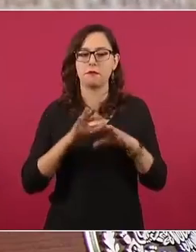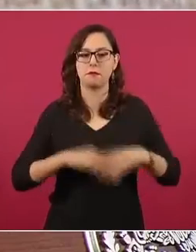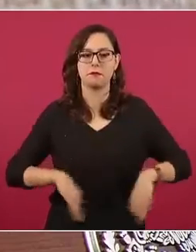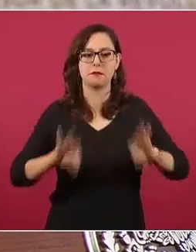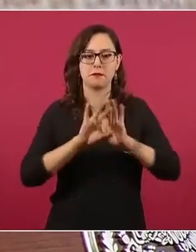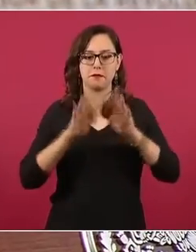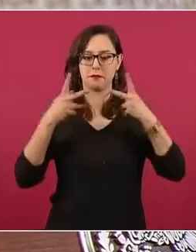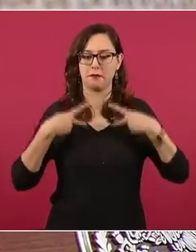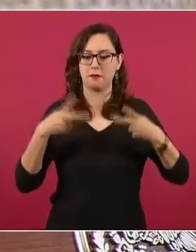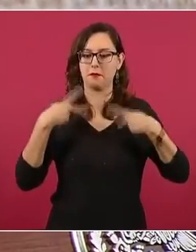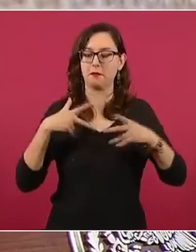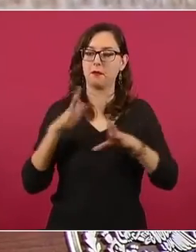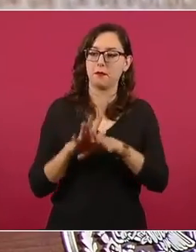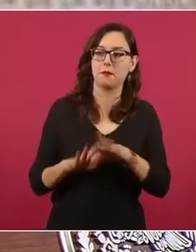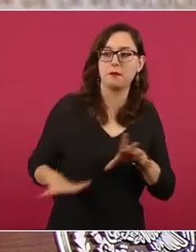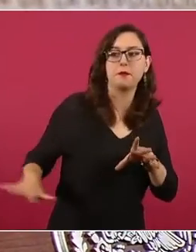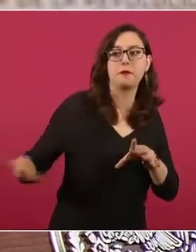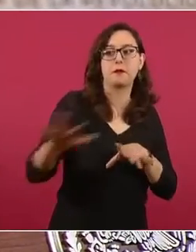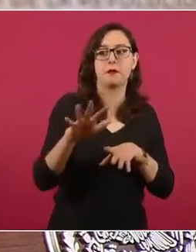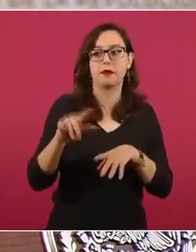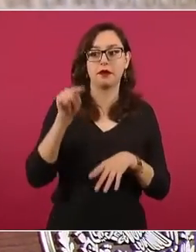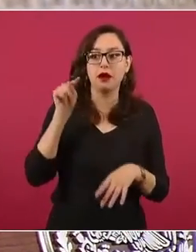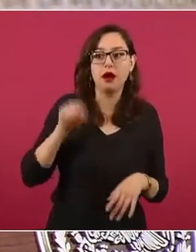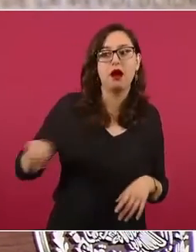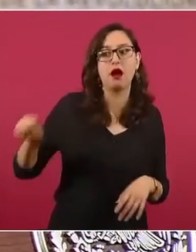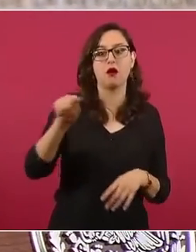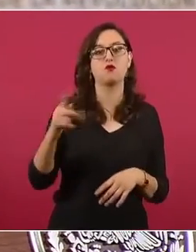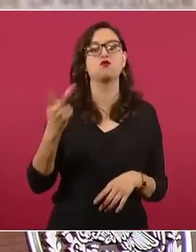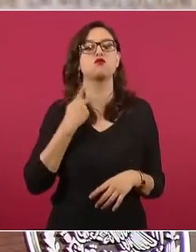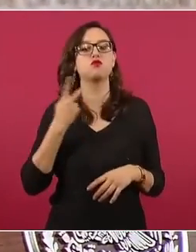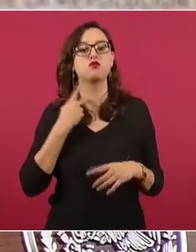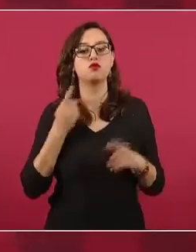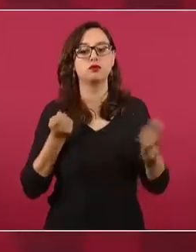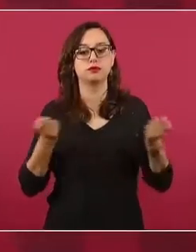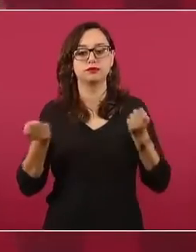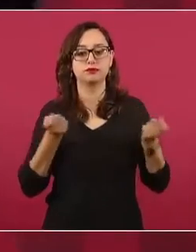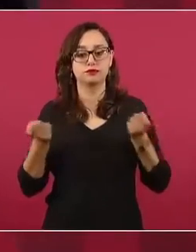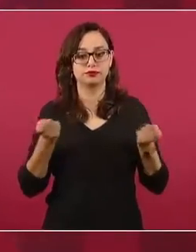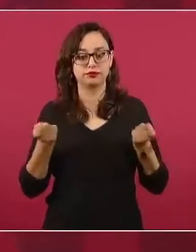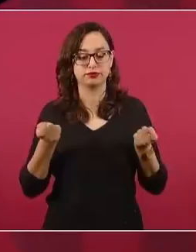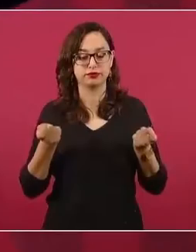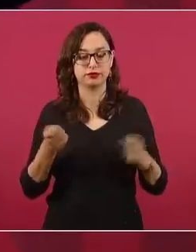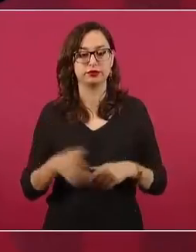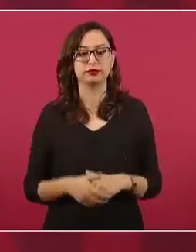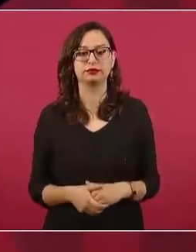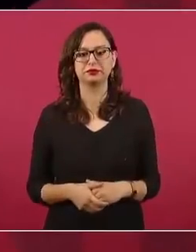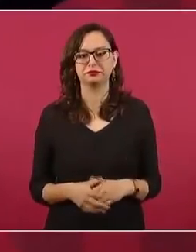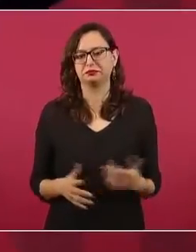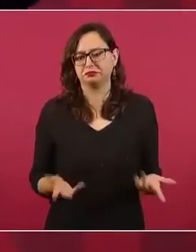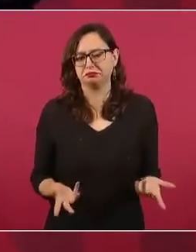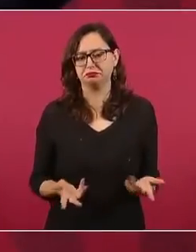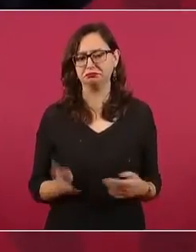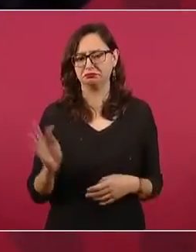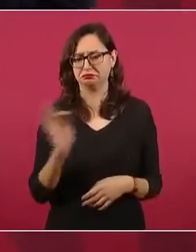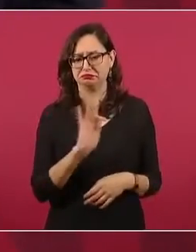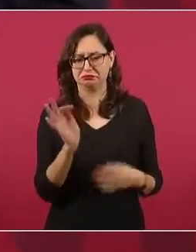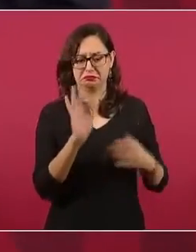pueblo, es la gente. Entonces, pueden estar arriba